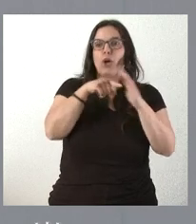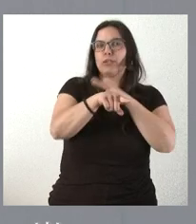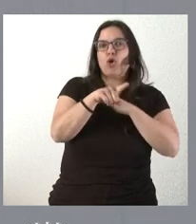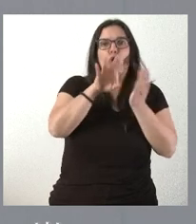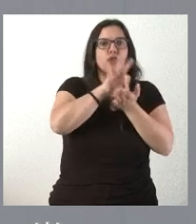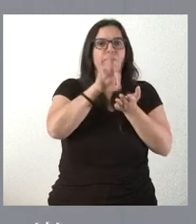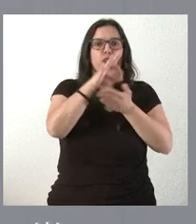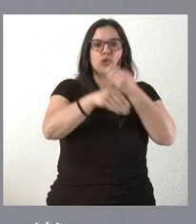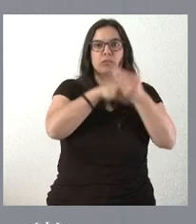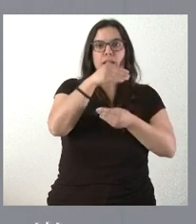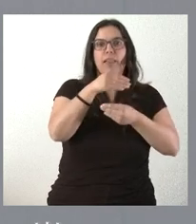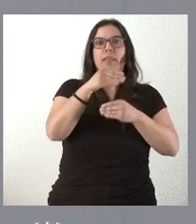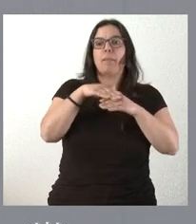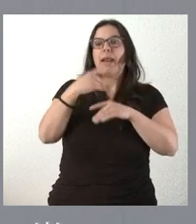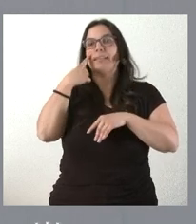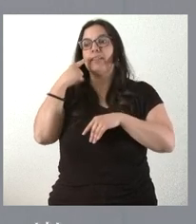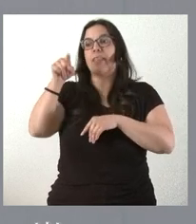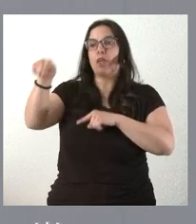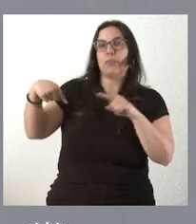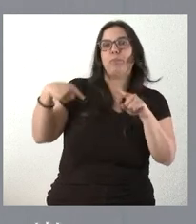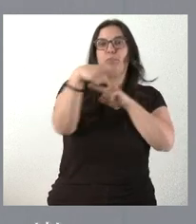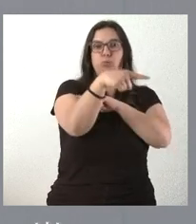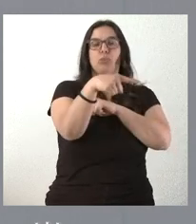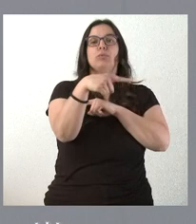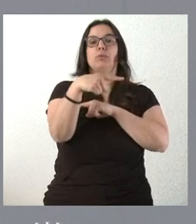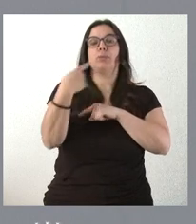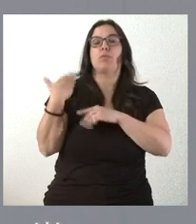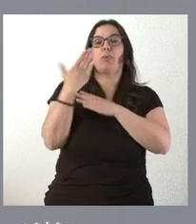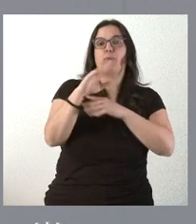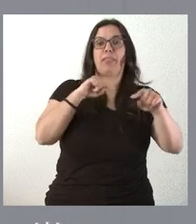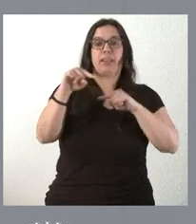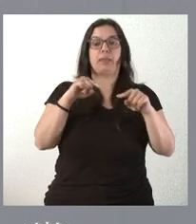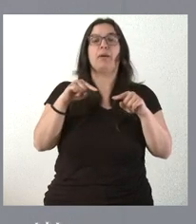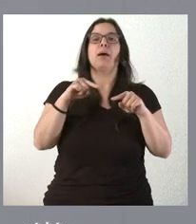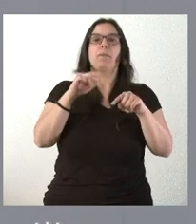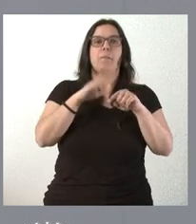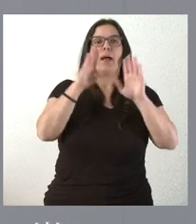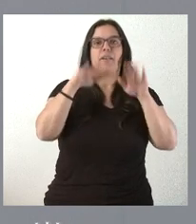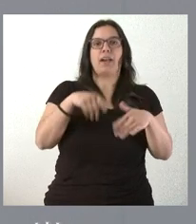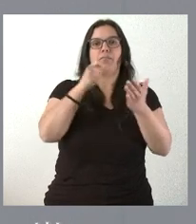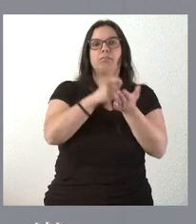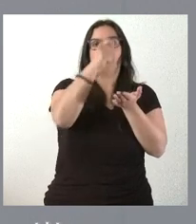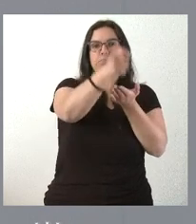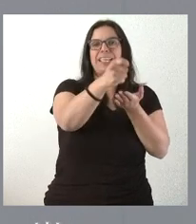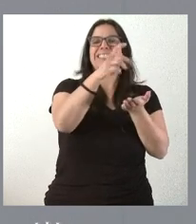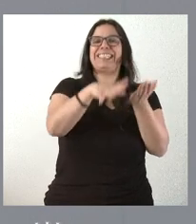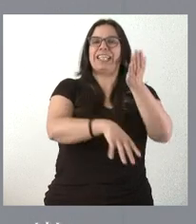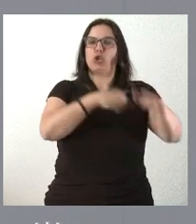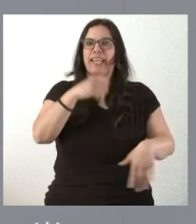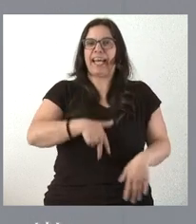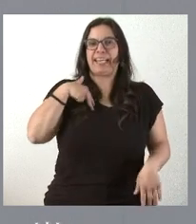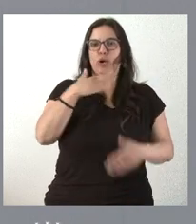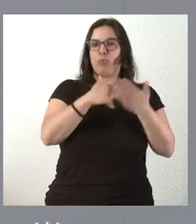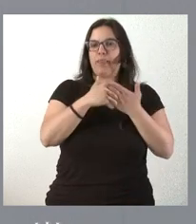en la intervención delegada y la propuesta del pago por parte del centro directivo, para finalmente ser satisfecho por parte de la Tesorería General de la